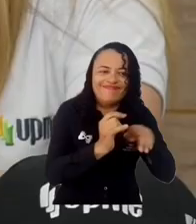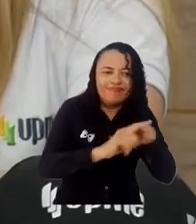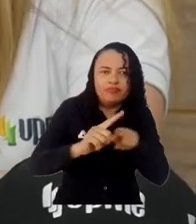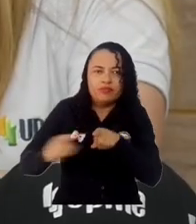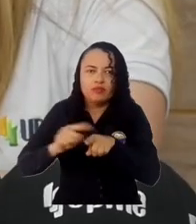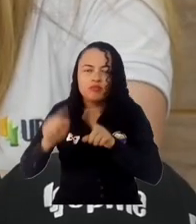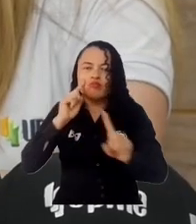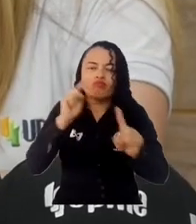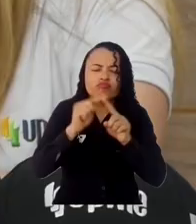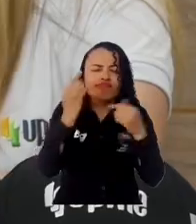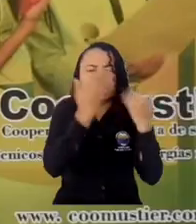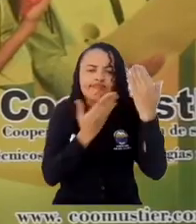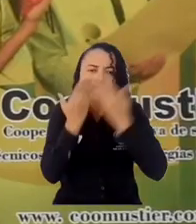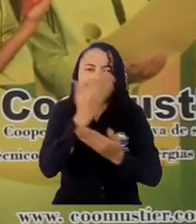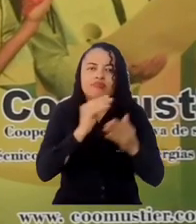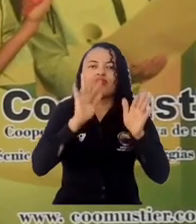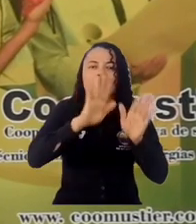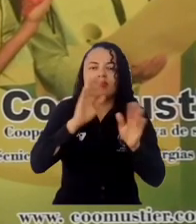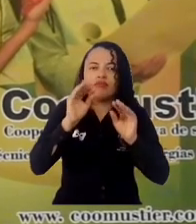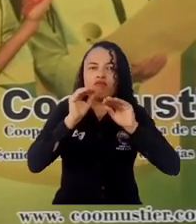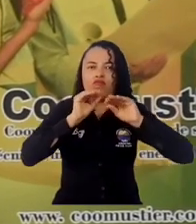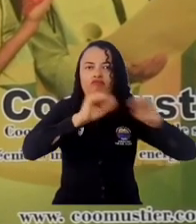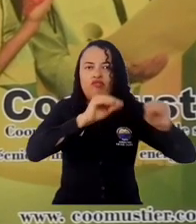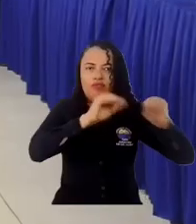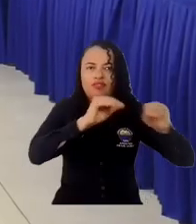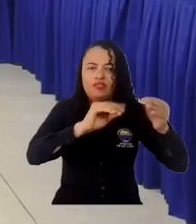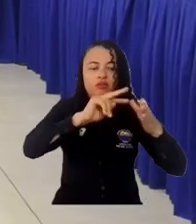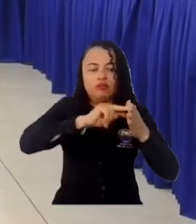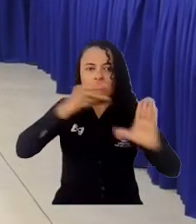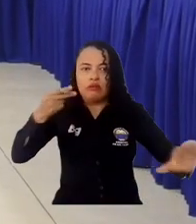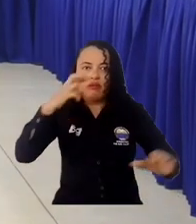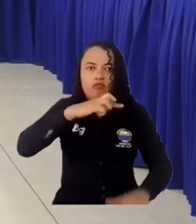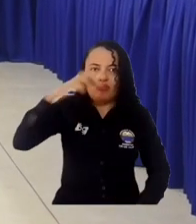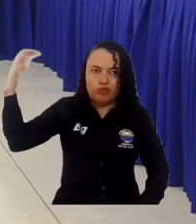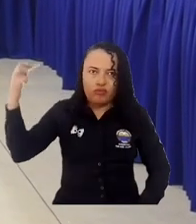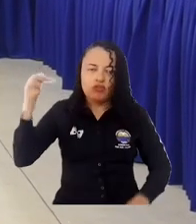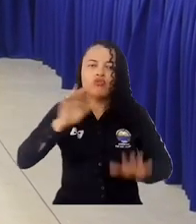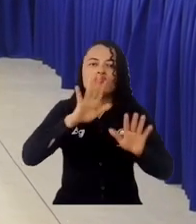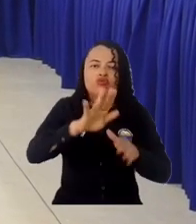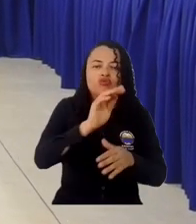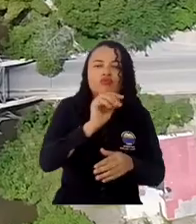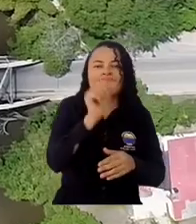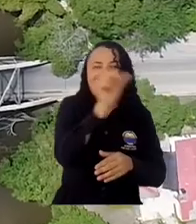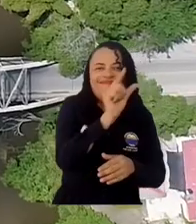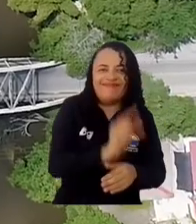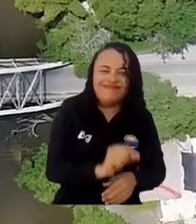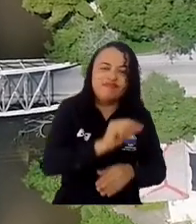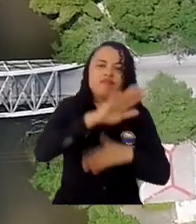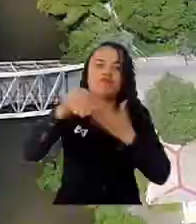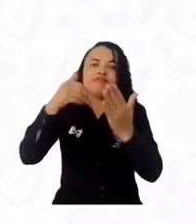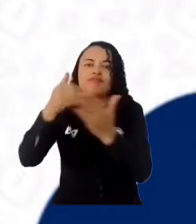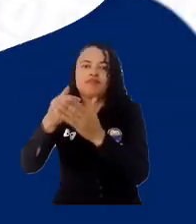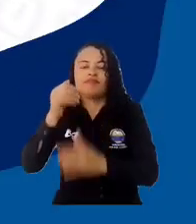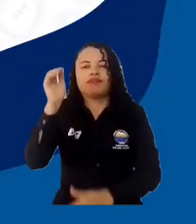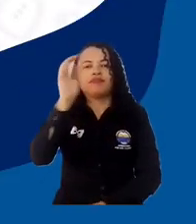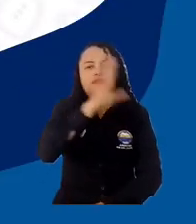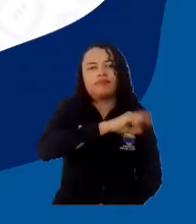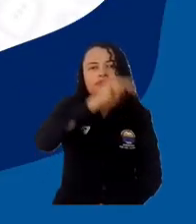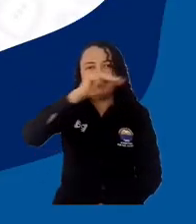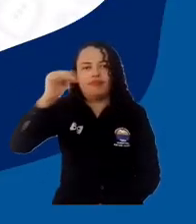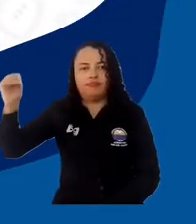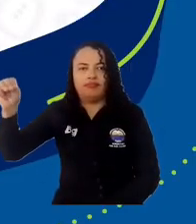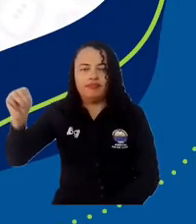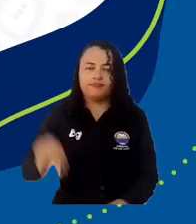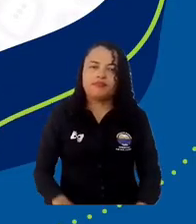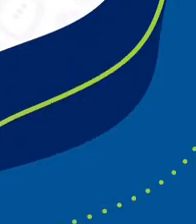Análisis de las Áreas Priorizadas de Educación y Formación Técnica y Profesional en el Corredor de la Vida del Cesar y Magdalena.